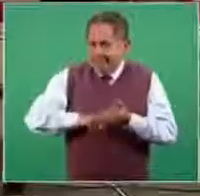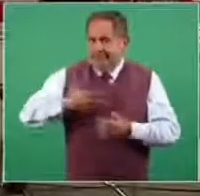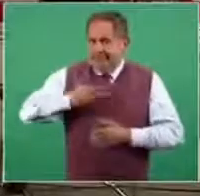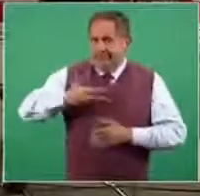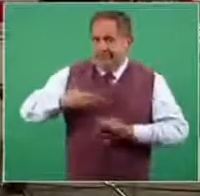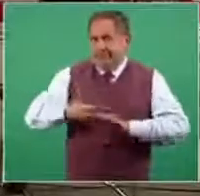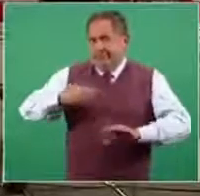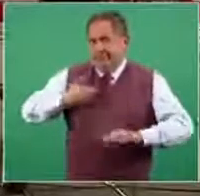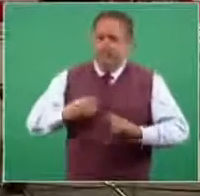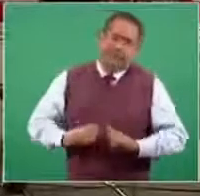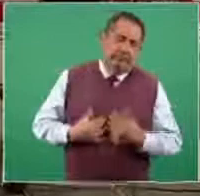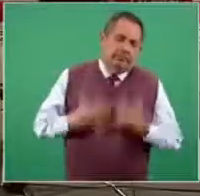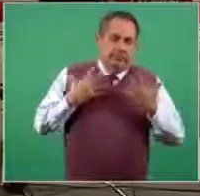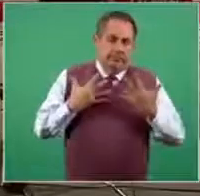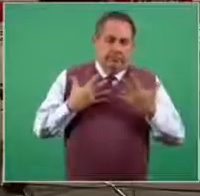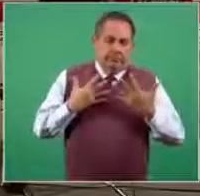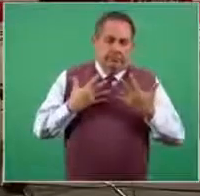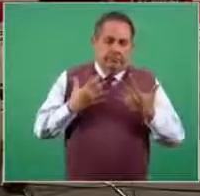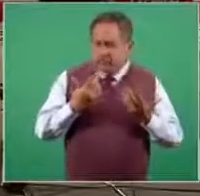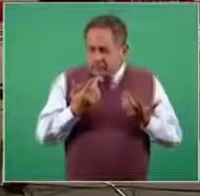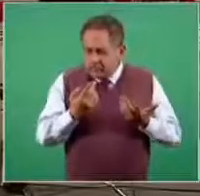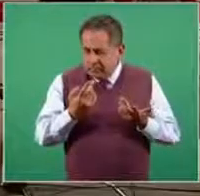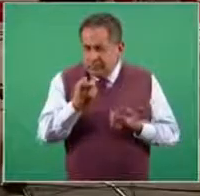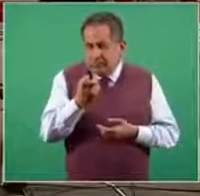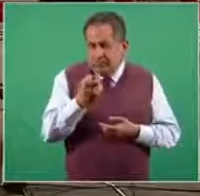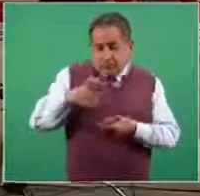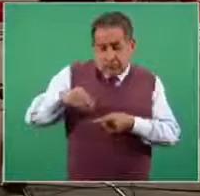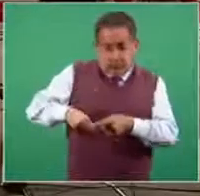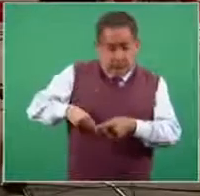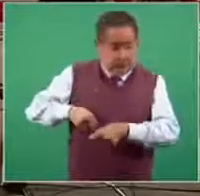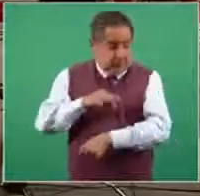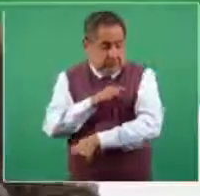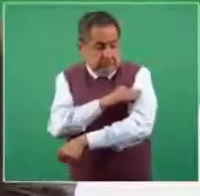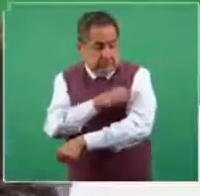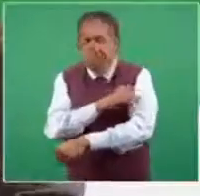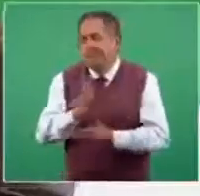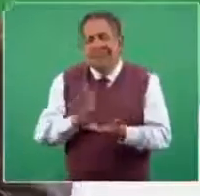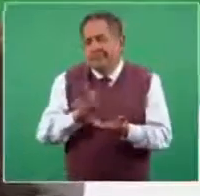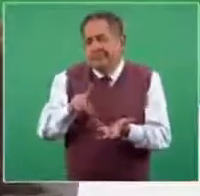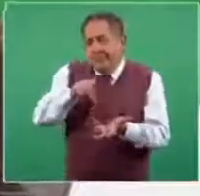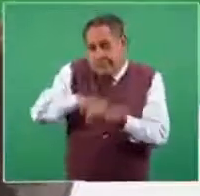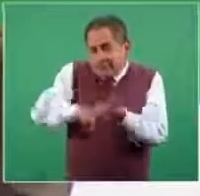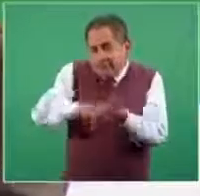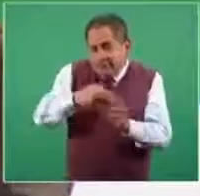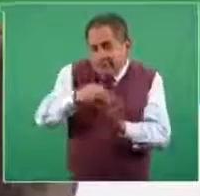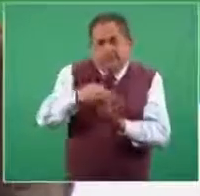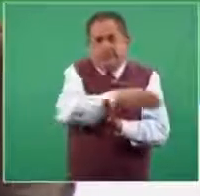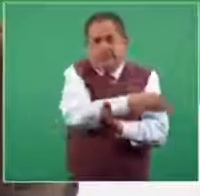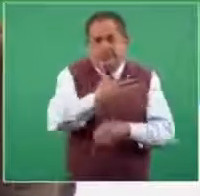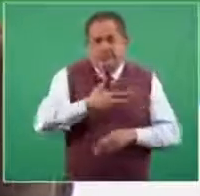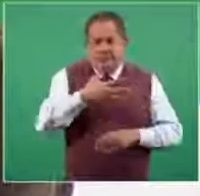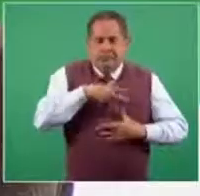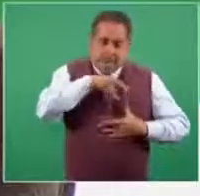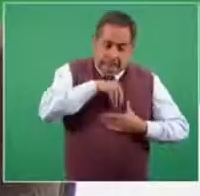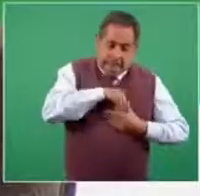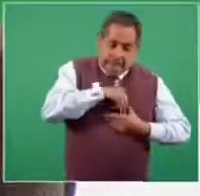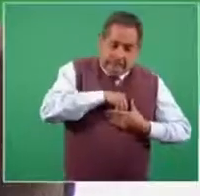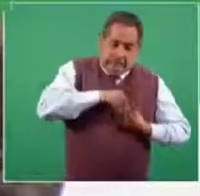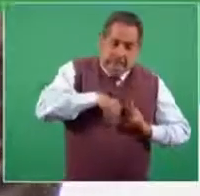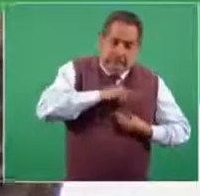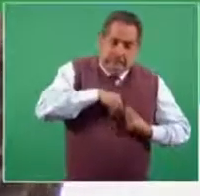¿Tiene relación con la vacuna? Ninguna. Lo que tenía la persona es que ya estaba multiplicando virus